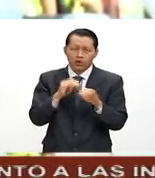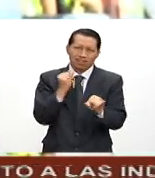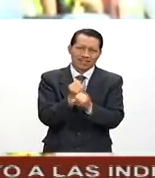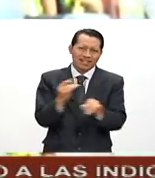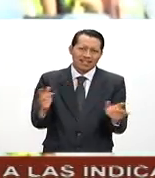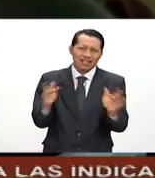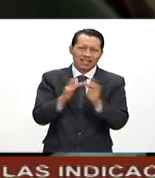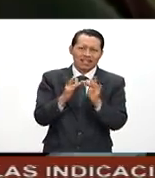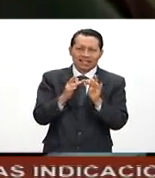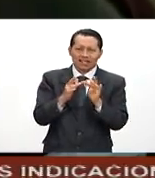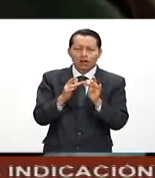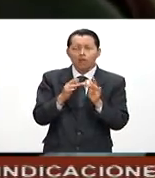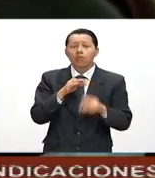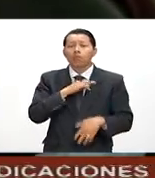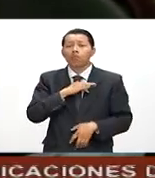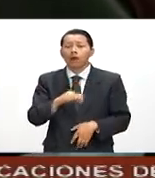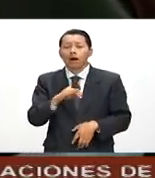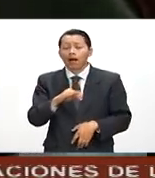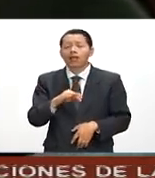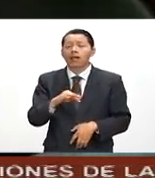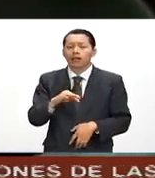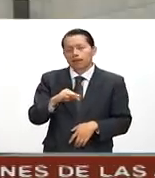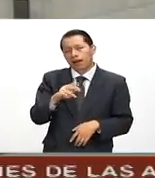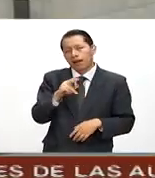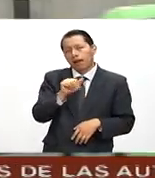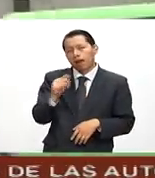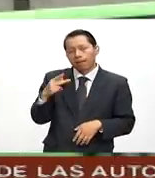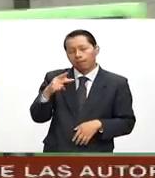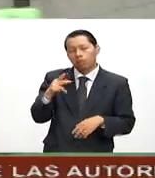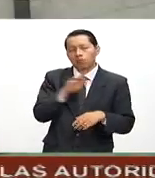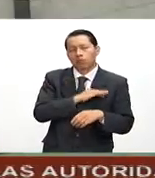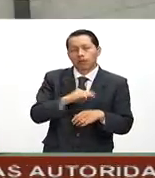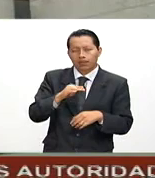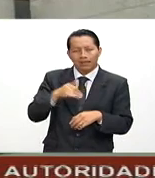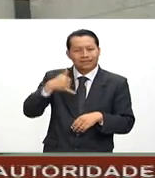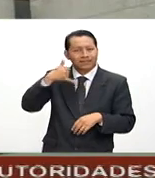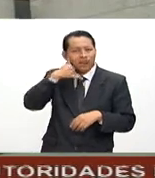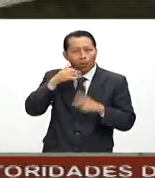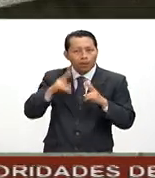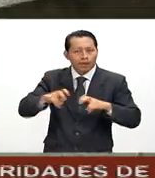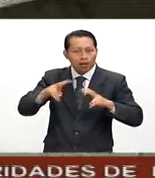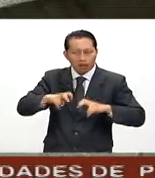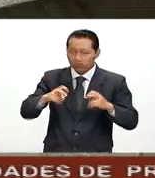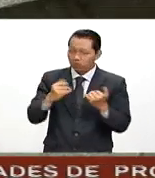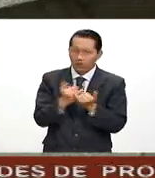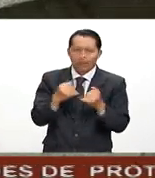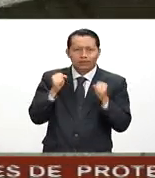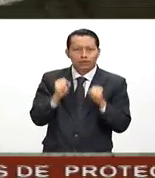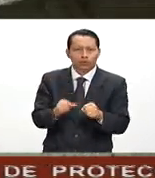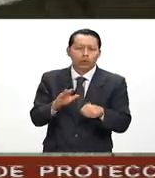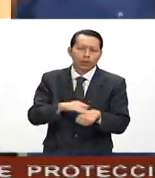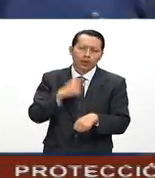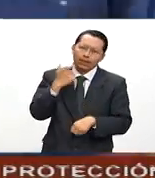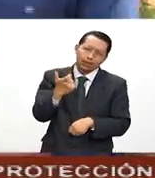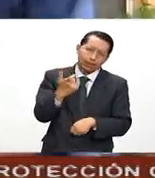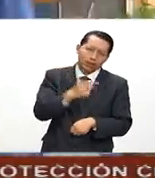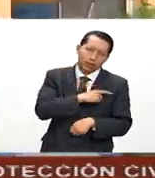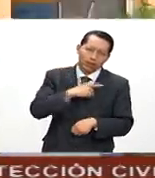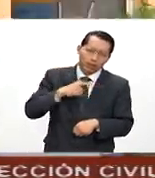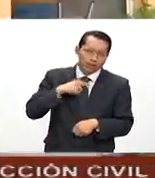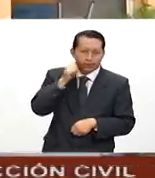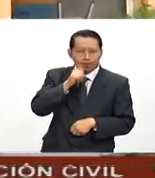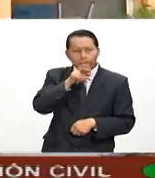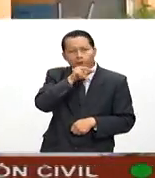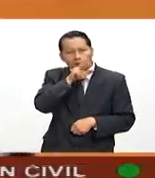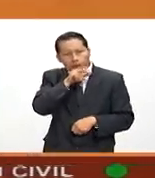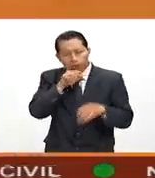aplicación que puedes bajar o descargar en tu celular, es completamente seguro porque bueno, el dinero es el dinero que a todos nos preocupa